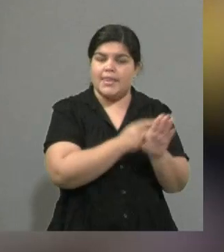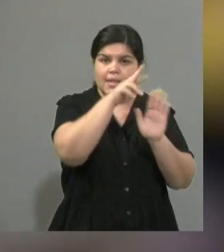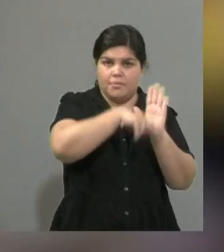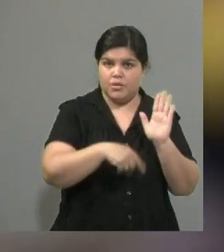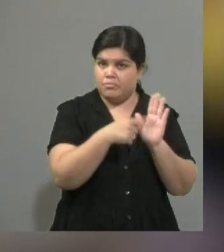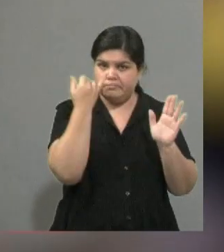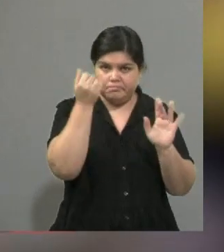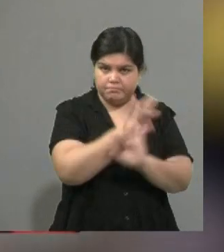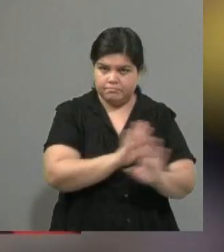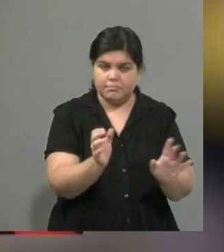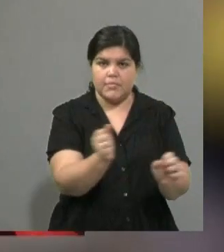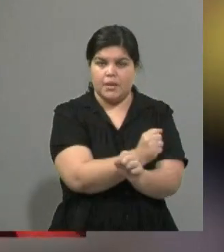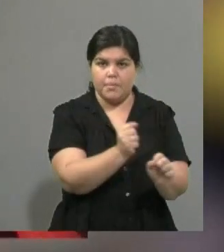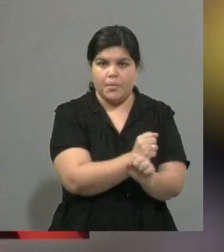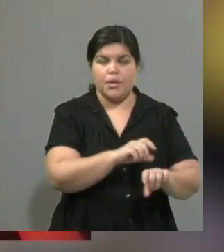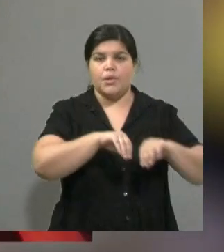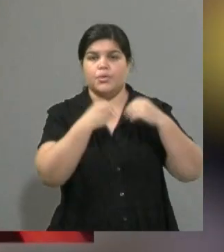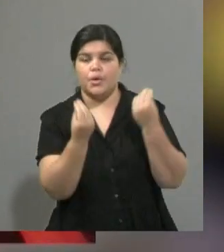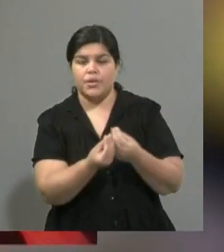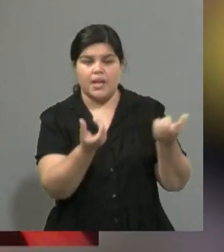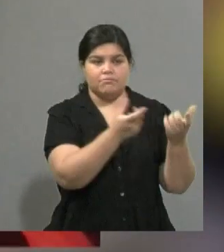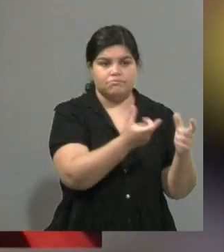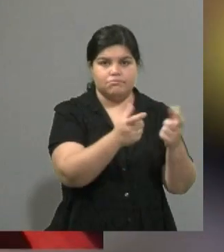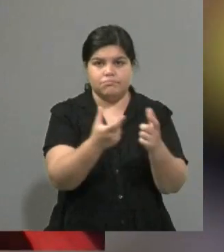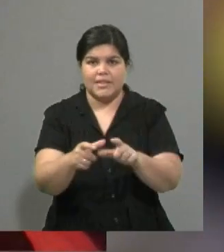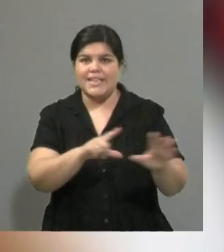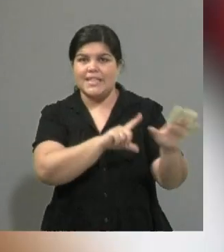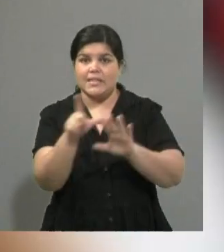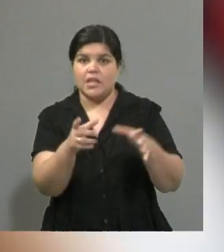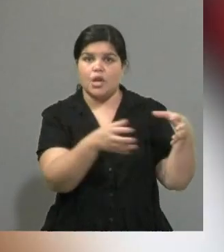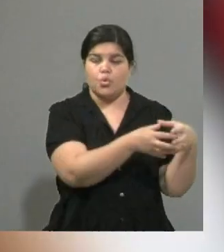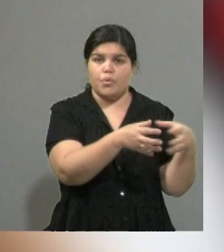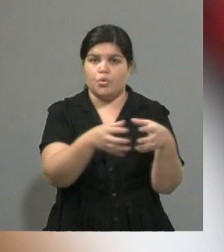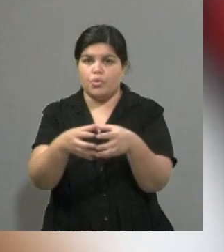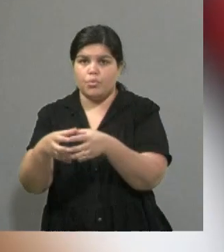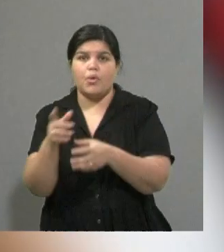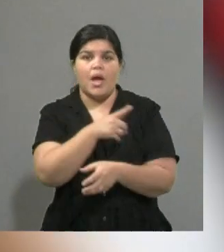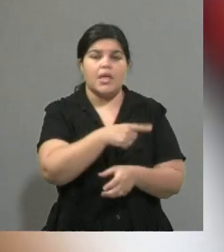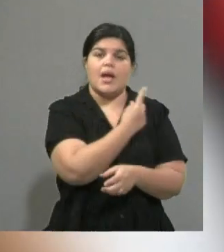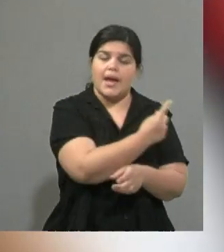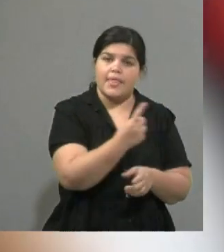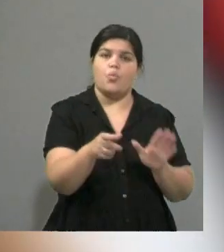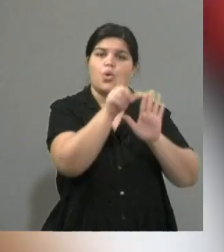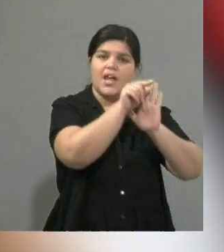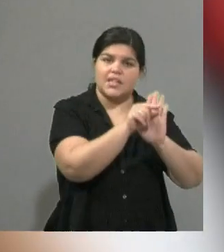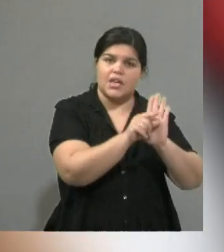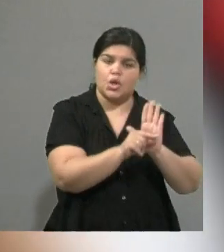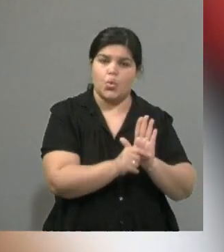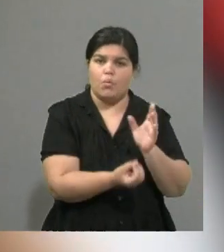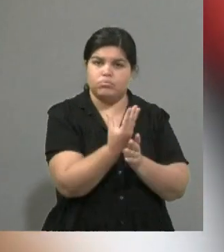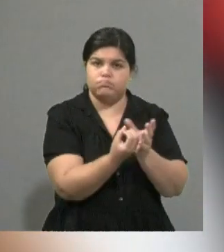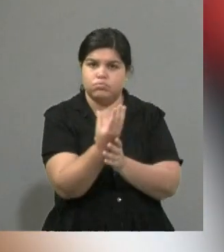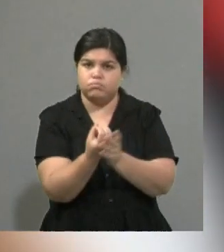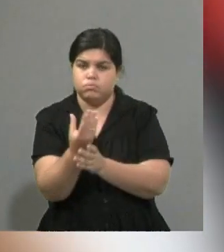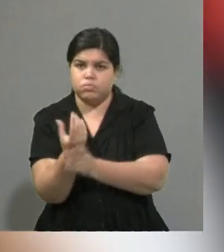van a dividir en siete comisiones de distintos constituyentes para empezar a redactar los artículos y crear una nueva constitución que